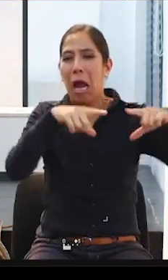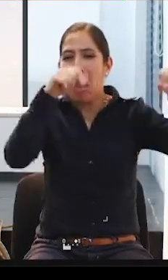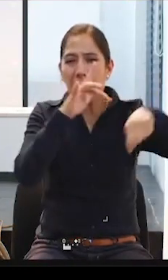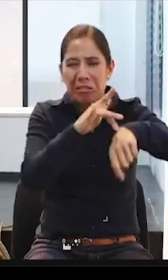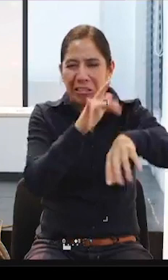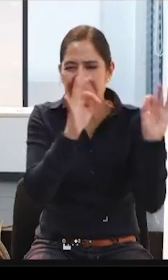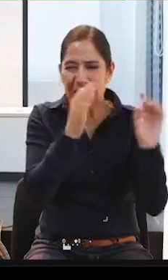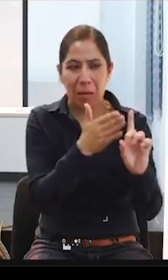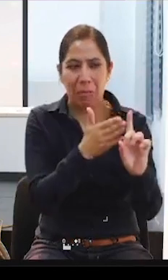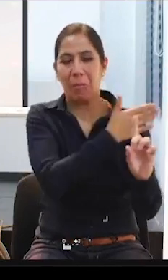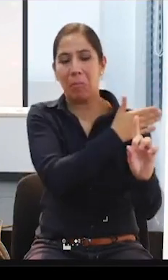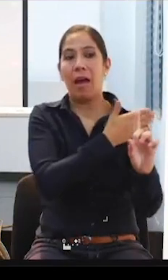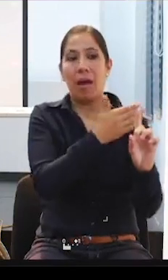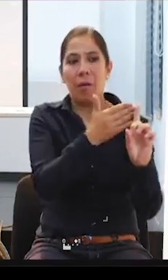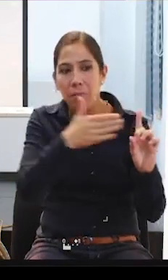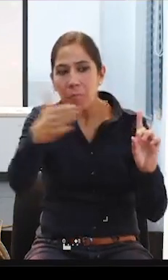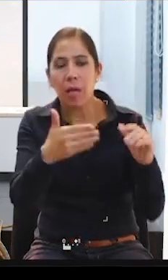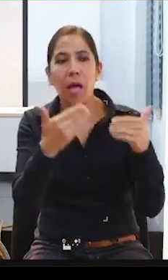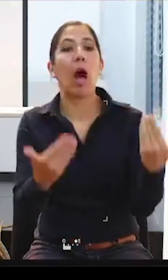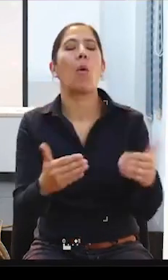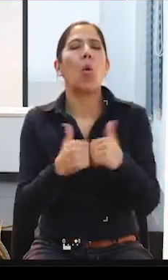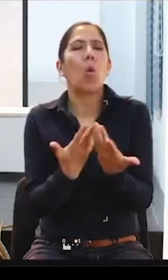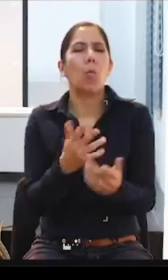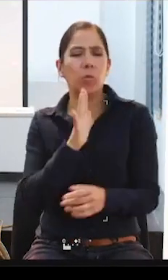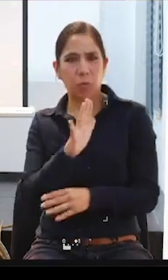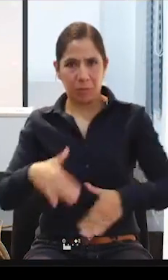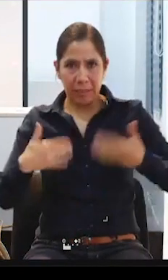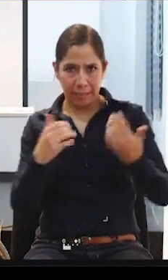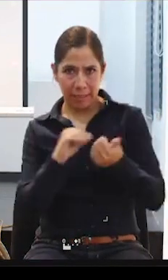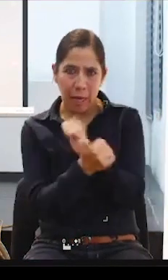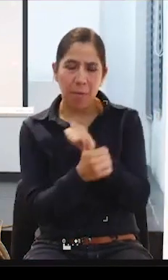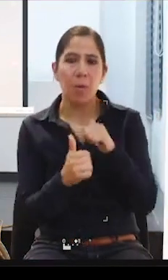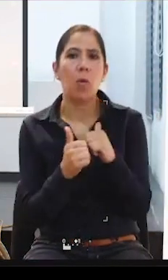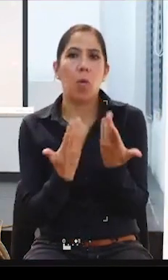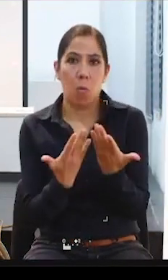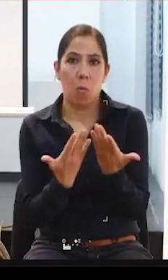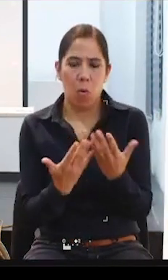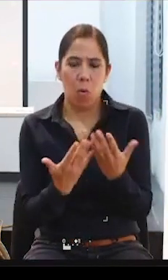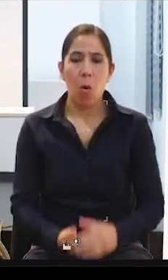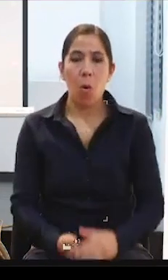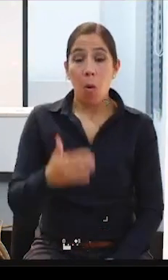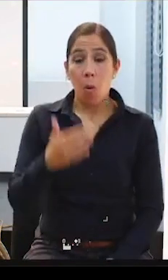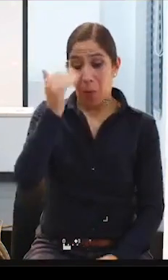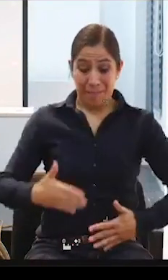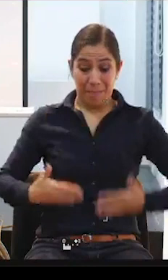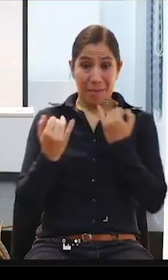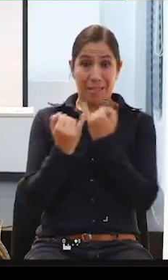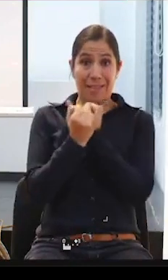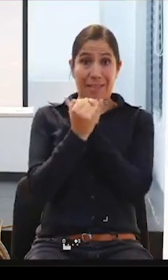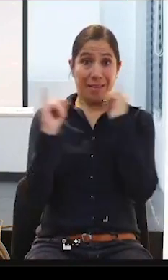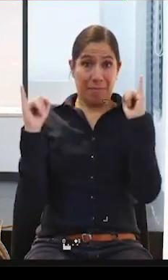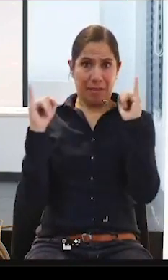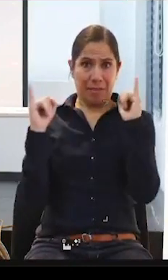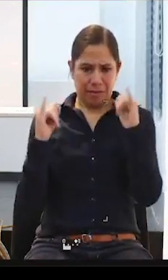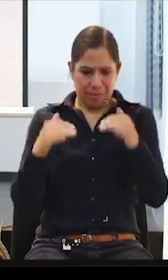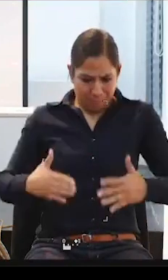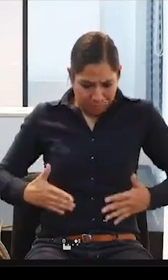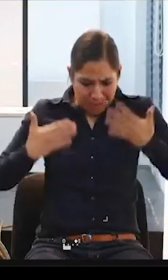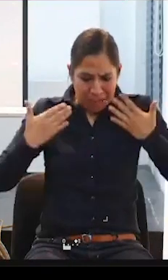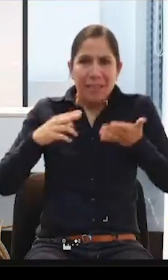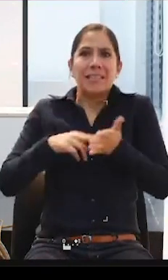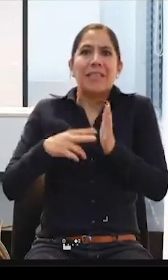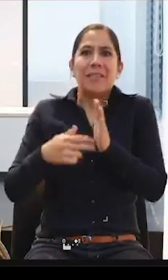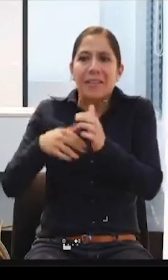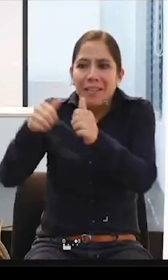repercutido esto también a nivel personal? Porque claro, cuando hablamos de vida independiente, hablamos de las vidas de cada una de las personas,